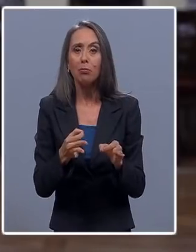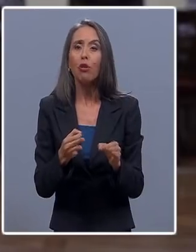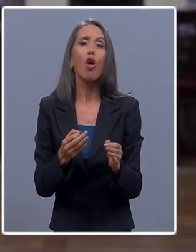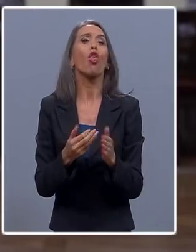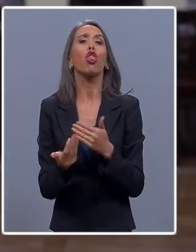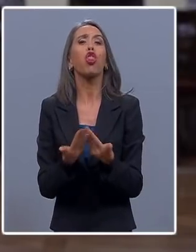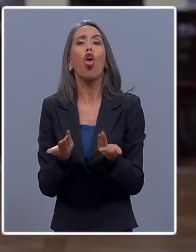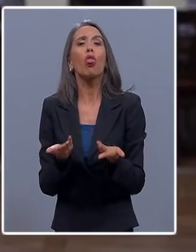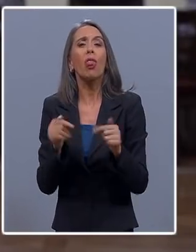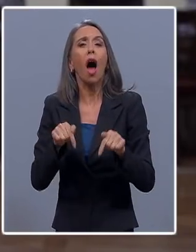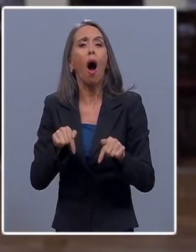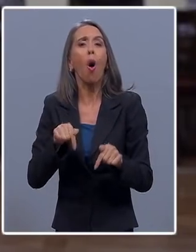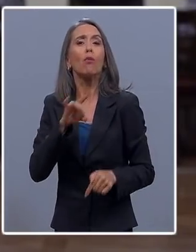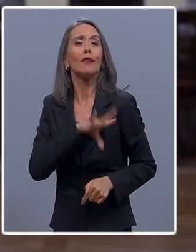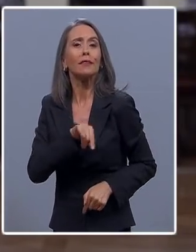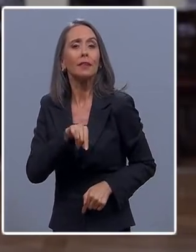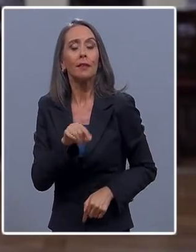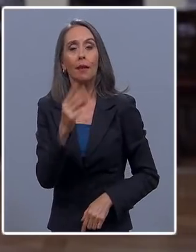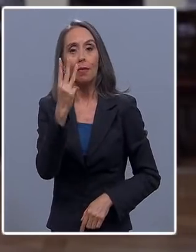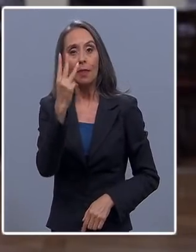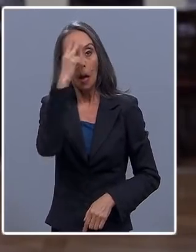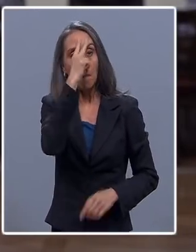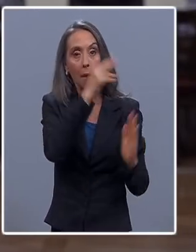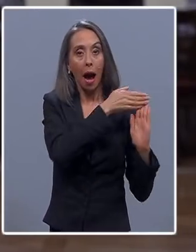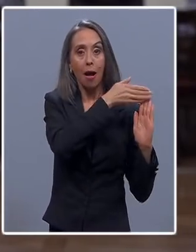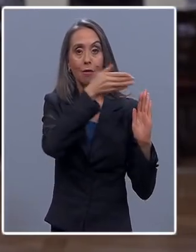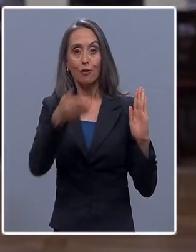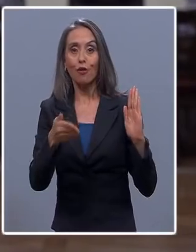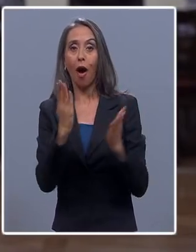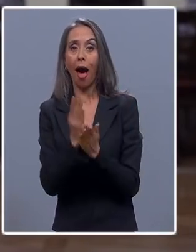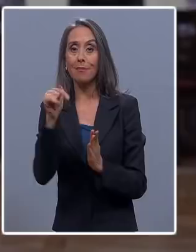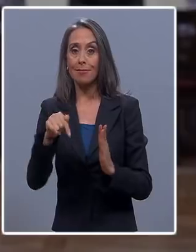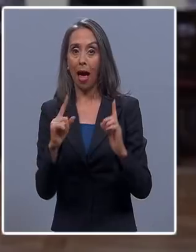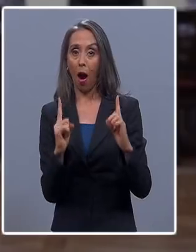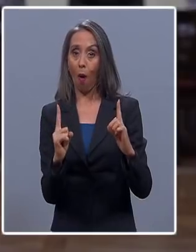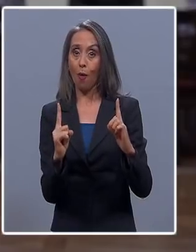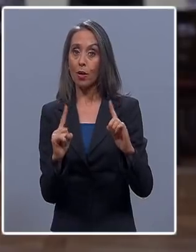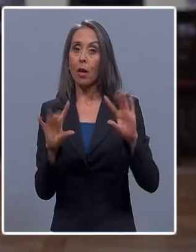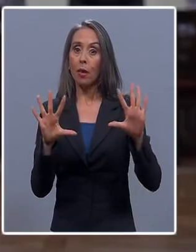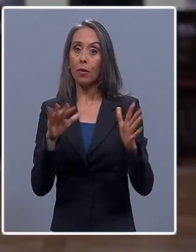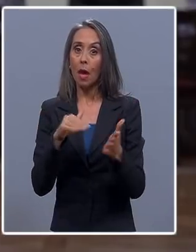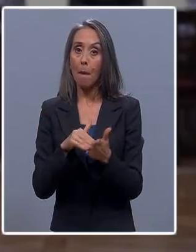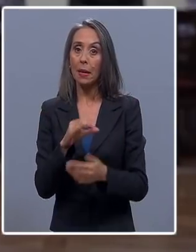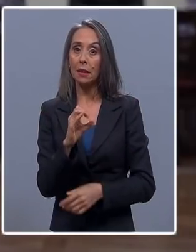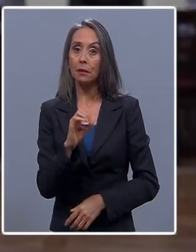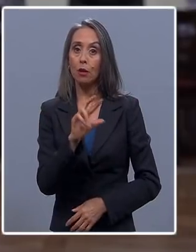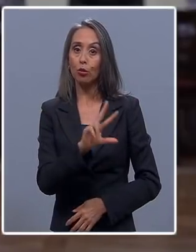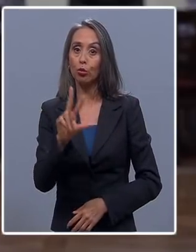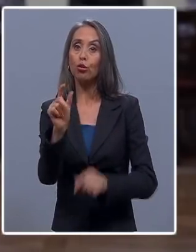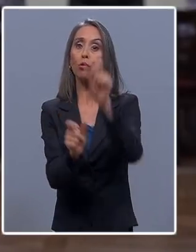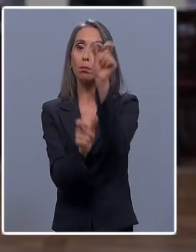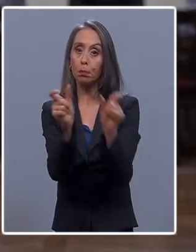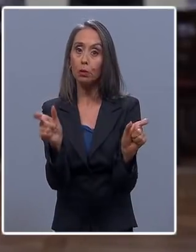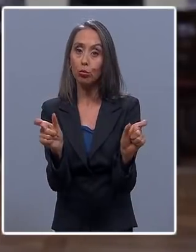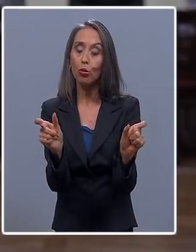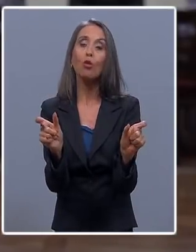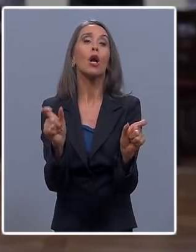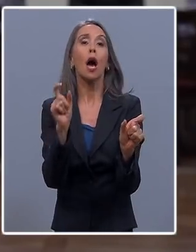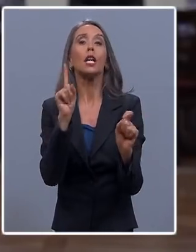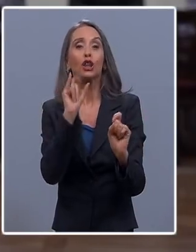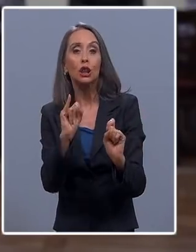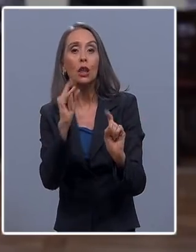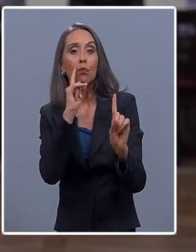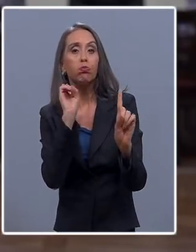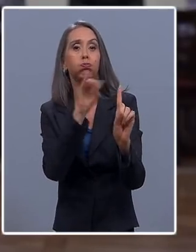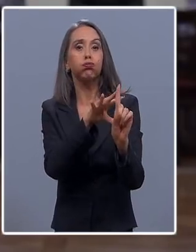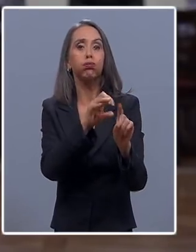hoy? Desde el 3 de marzo hasta hoy tenemos 10.088 casos de contagios